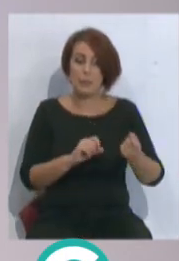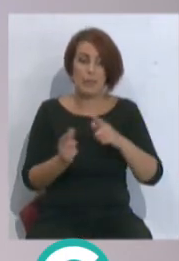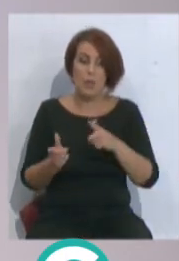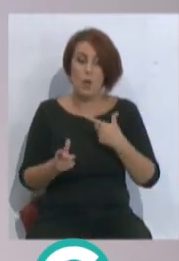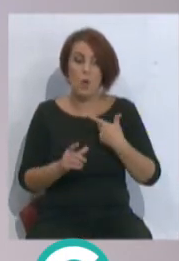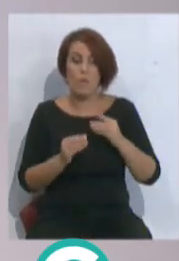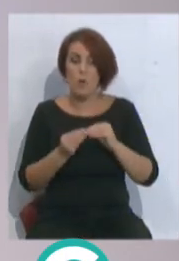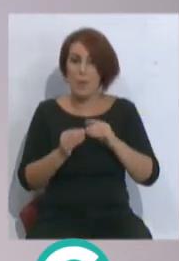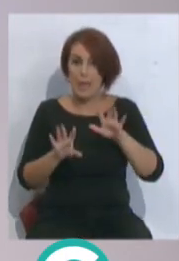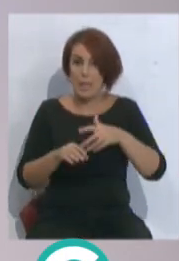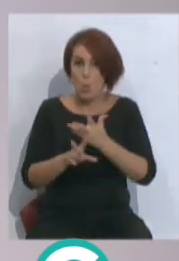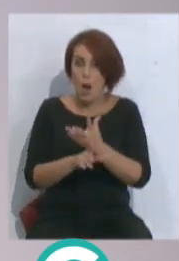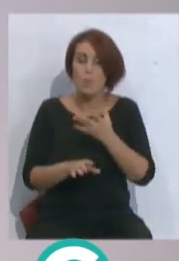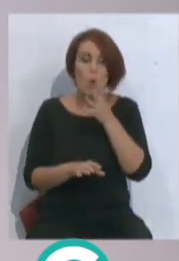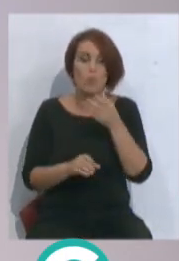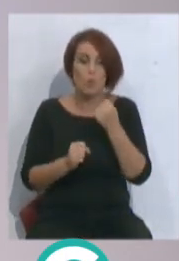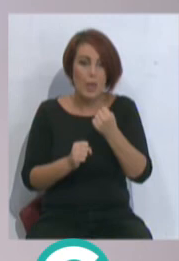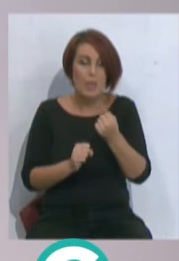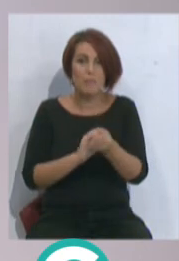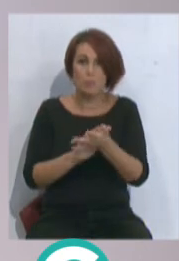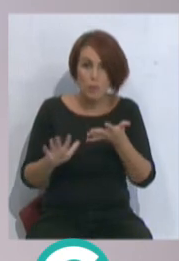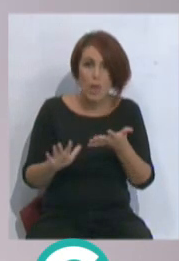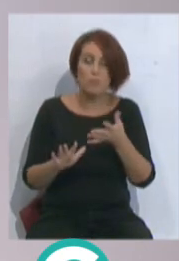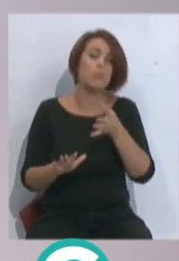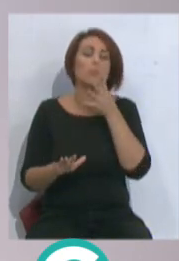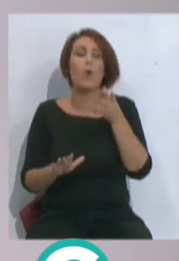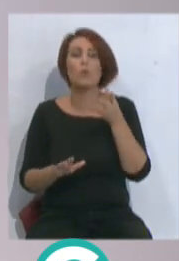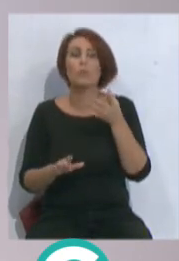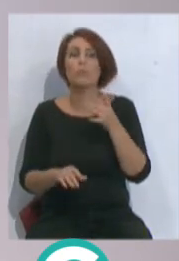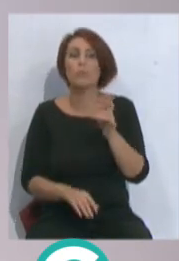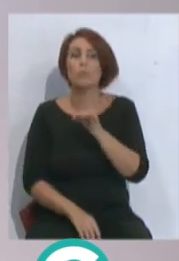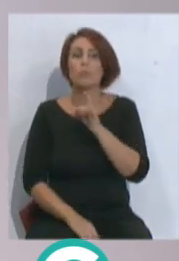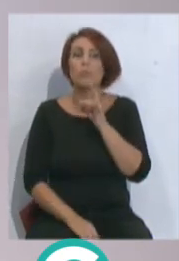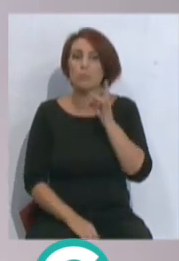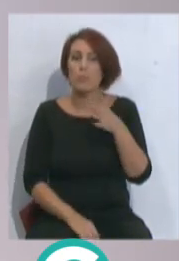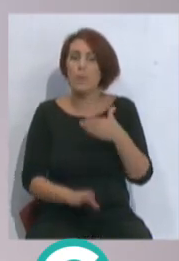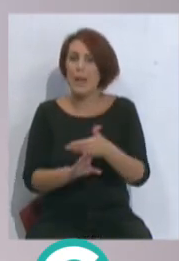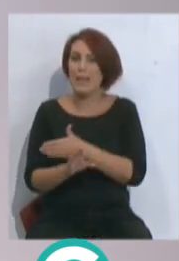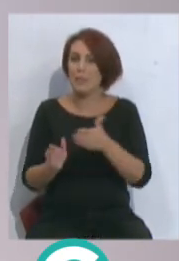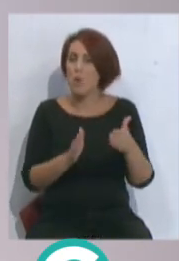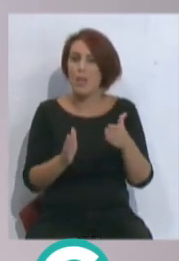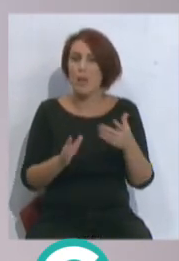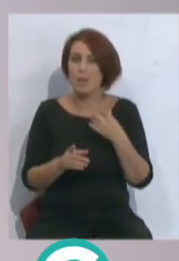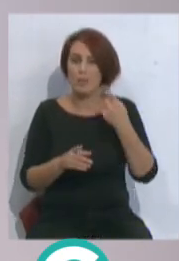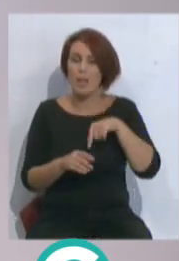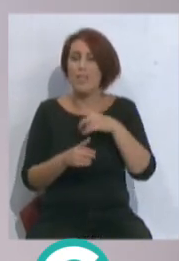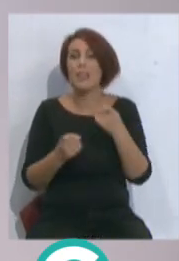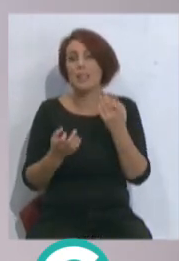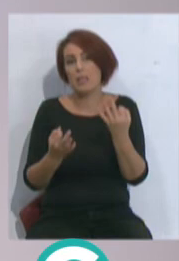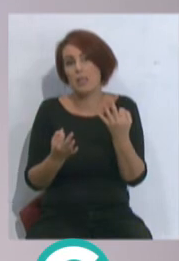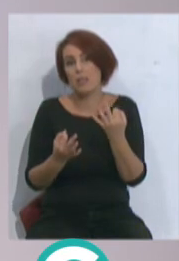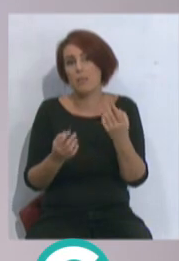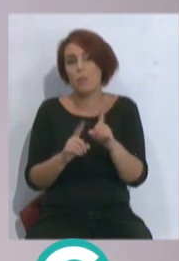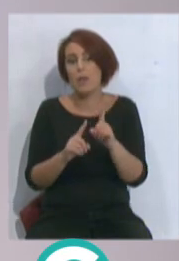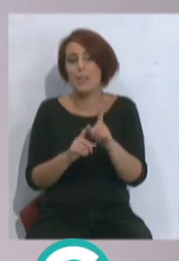la forma de jugar del Cádiz. Por potencia, por velocidad, porque notó ciertos goles en la pretemporada. Lo que hace falta es que ahora mismo pues